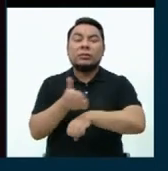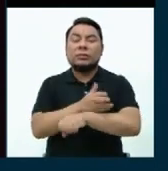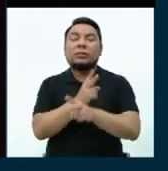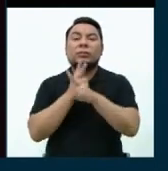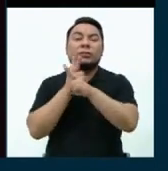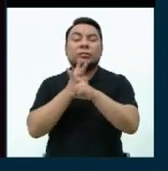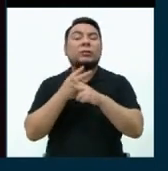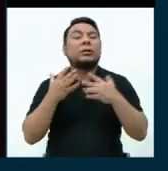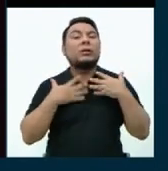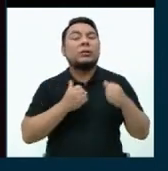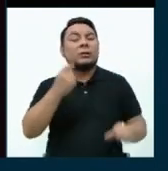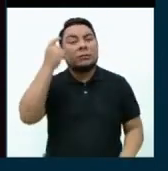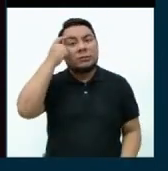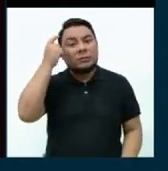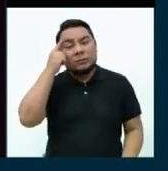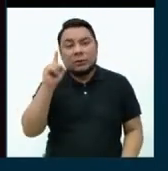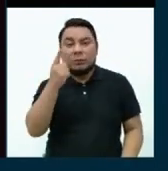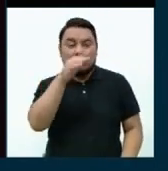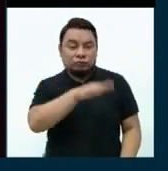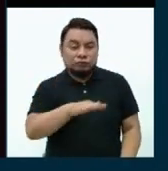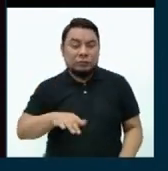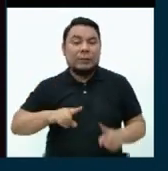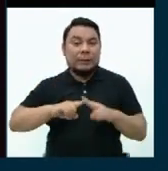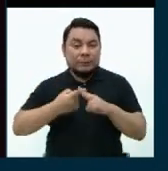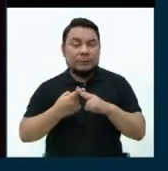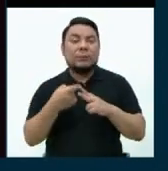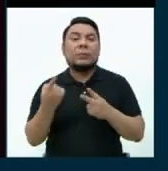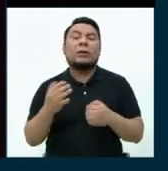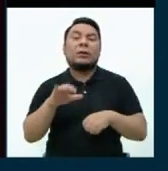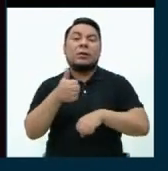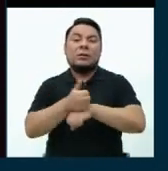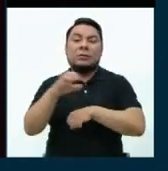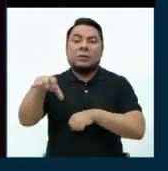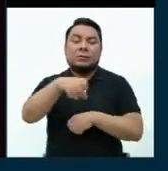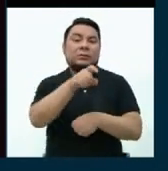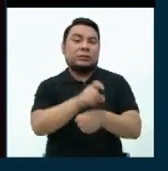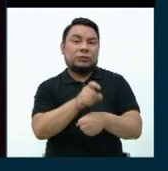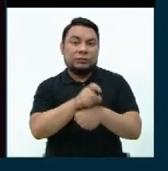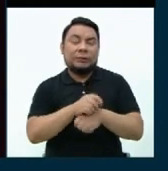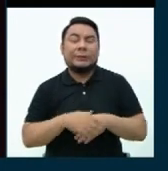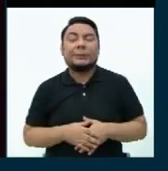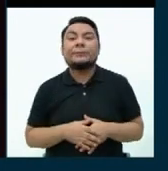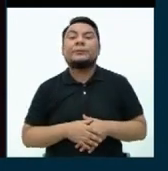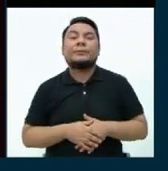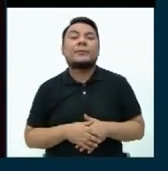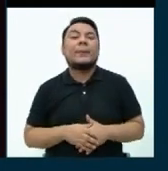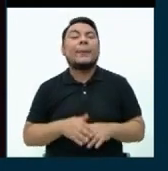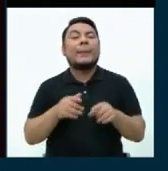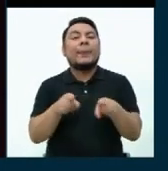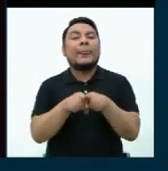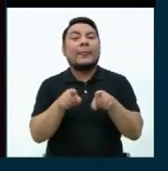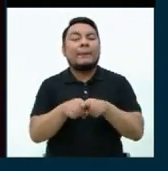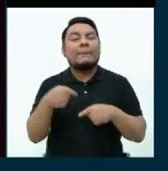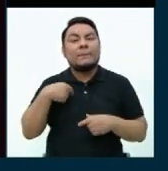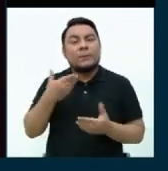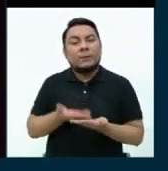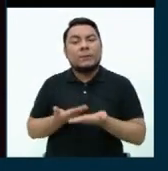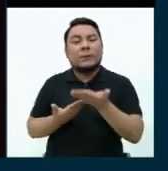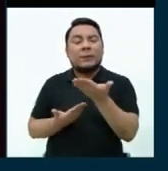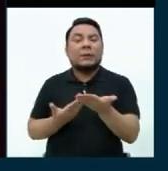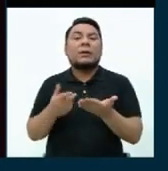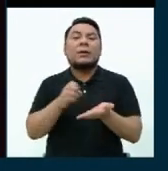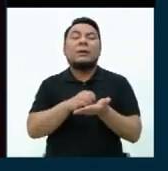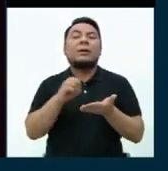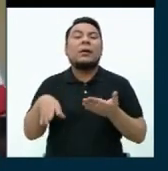desde la primera infancia a través de las instituciones educativas. Asimismo, propongo eliminar el